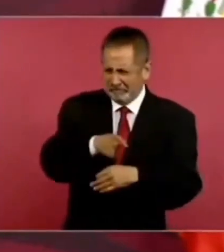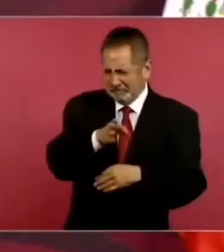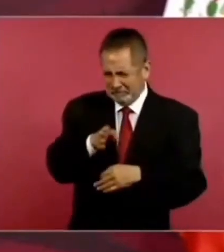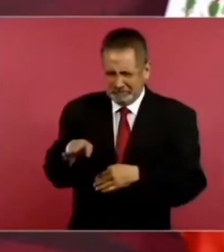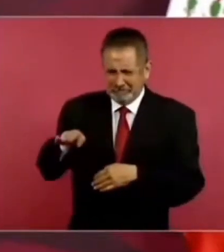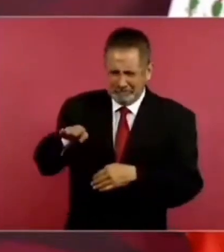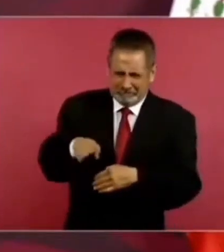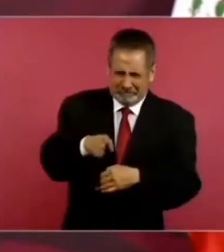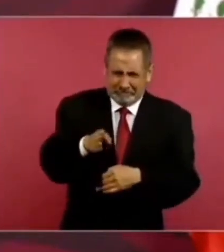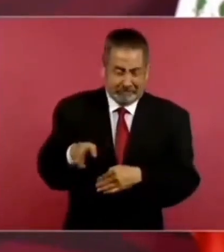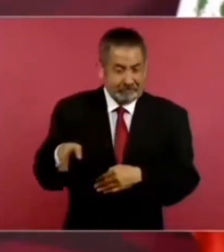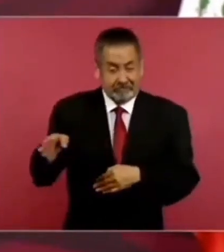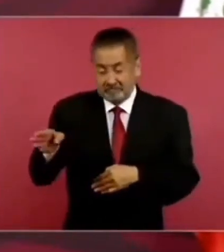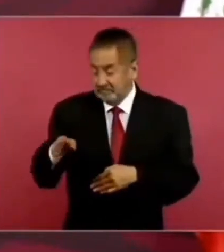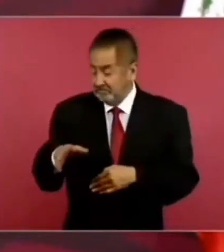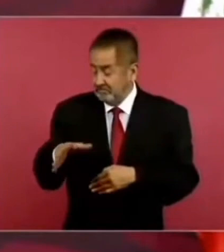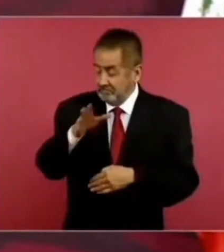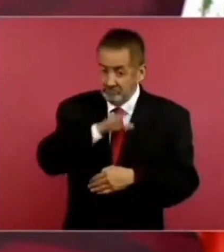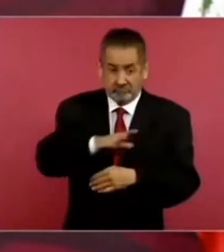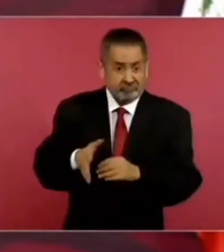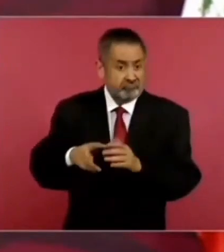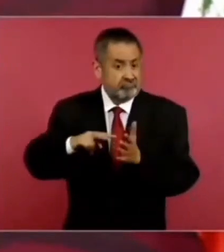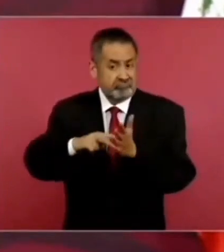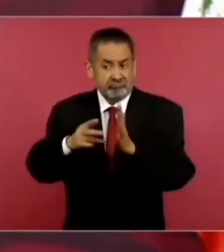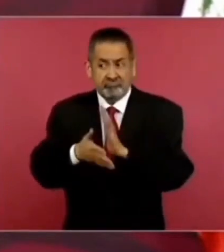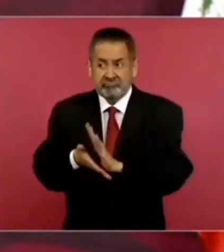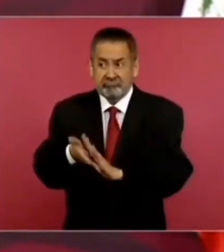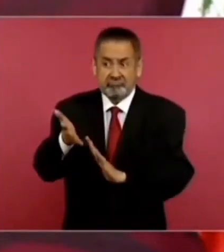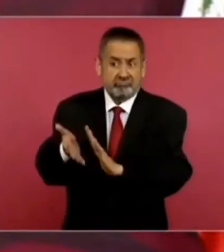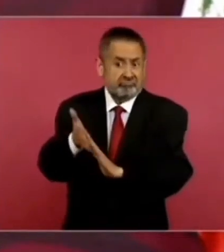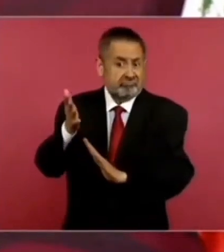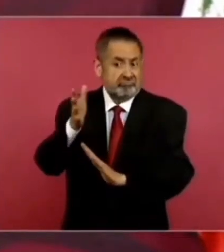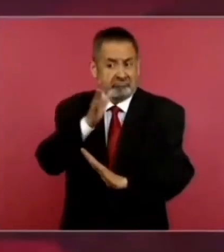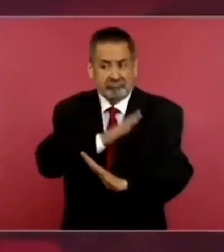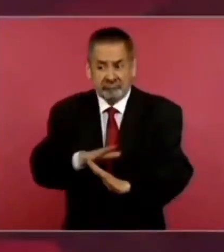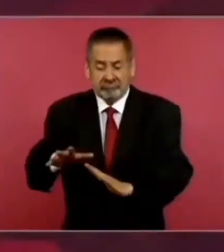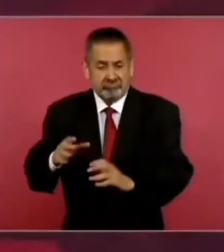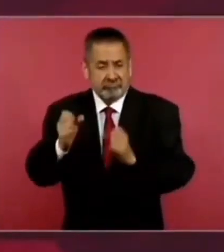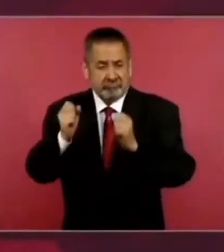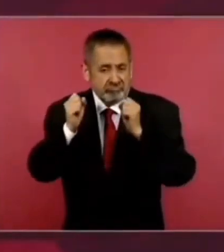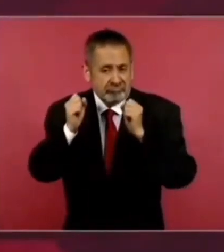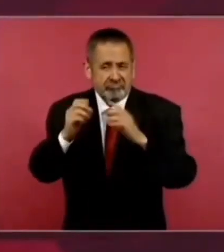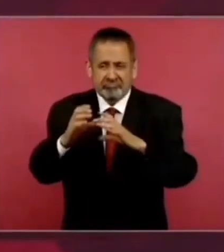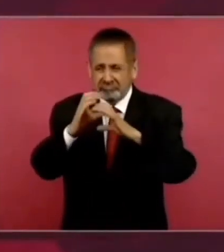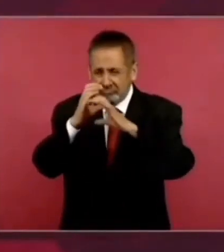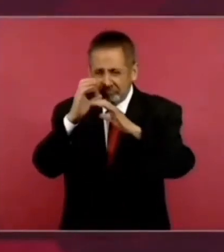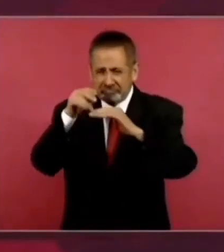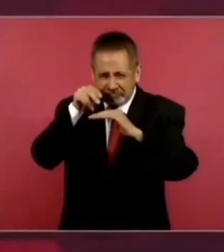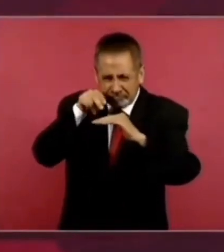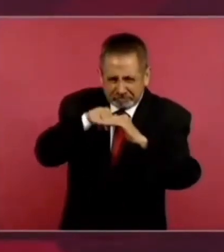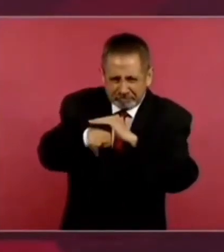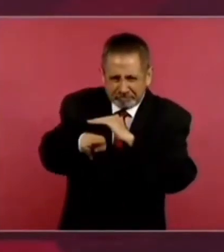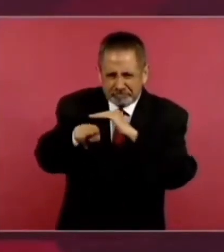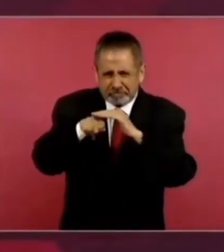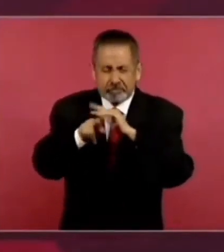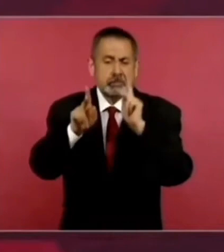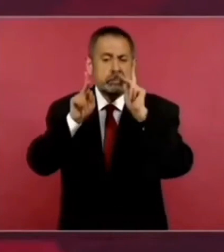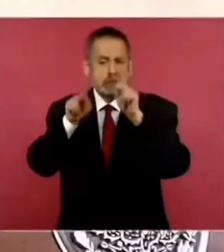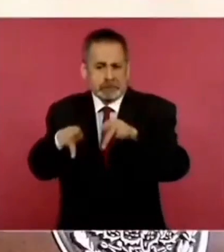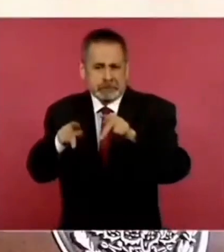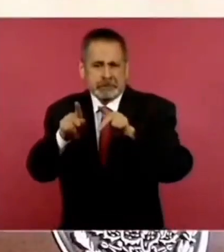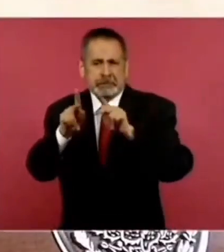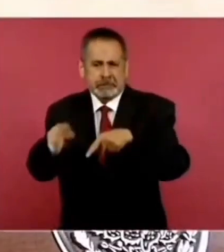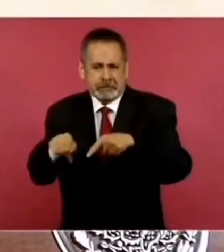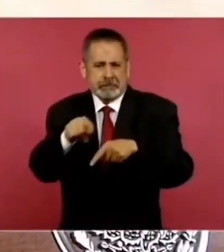Esa es una gran obra de ingeniería civil. Muchísimos túneles, puentes,